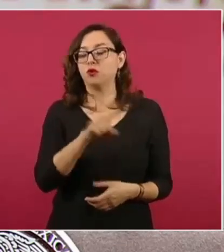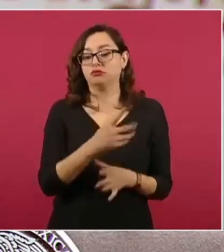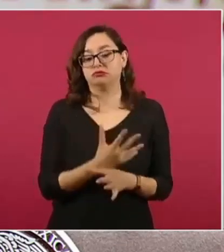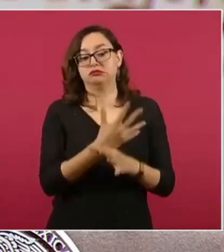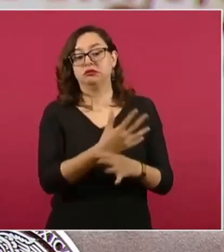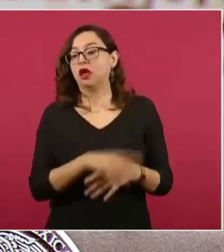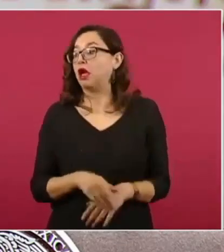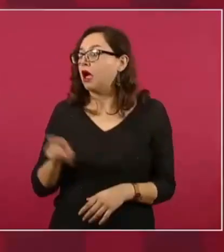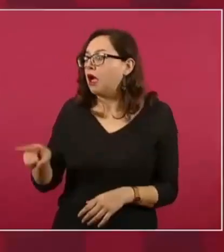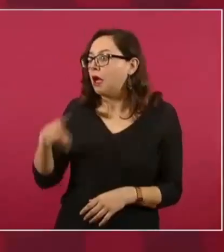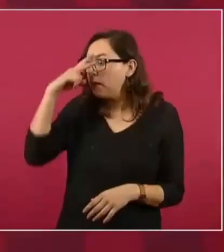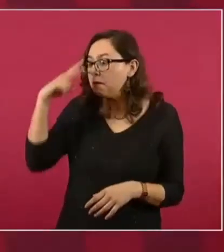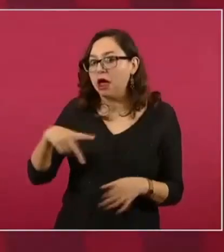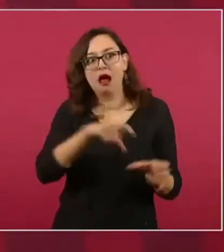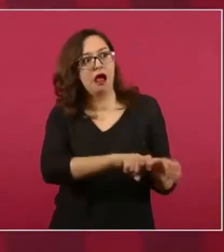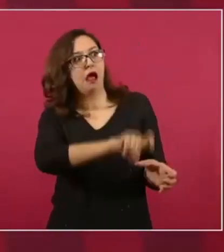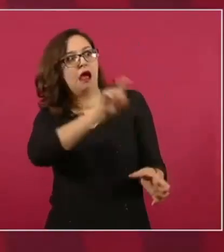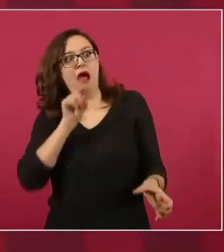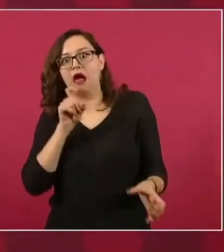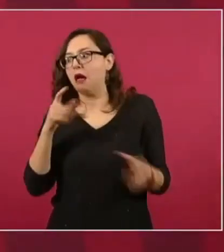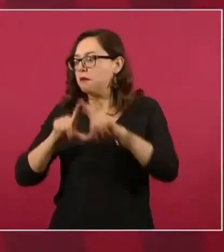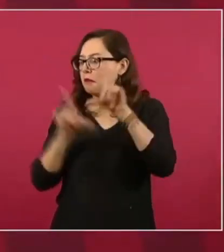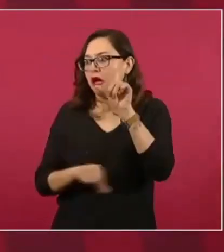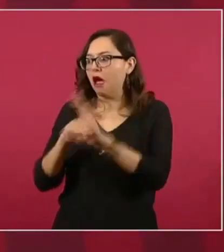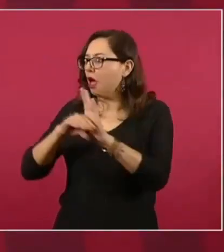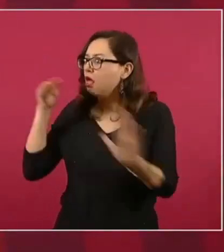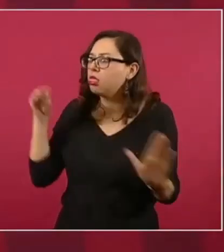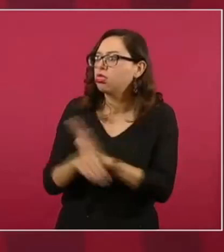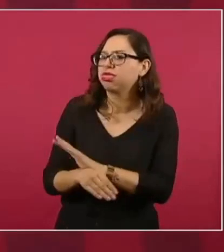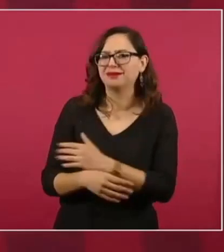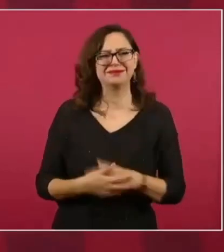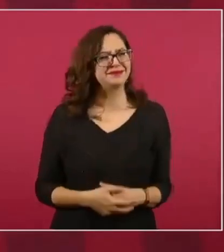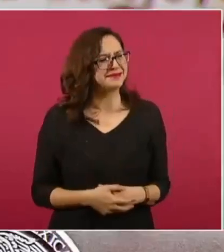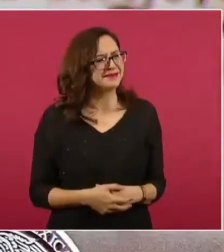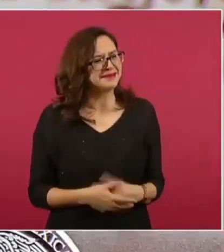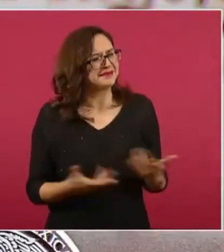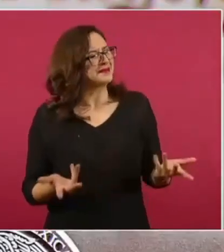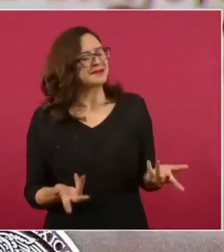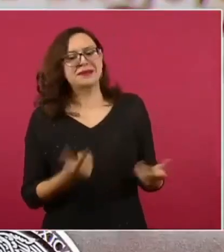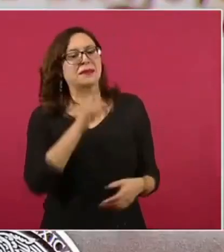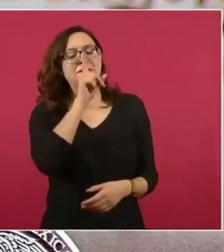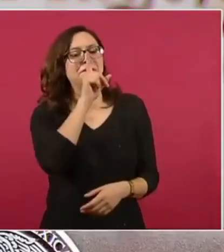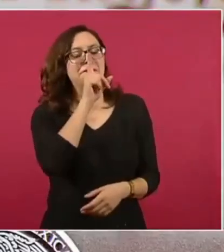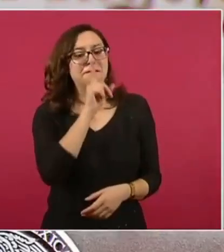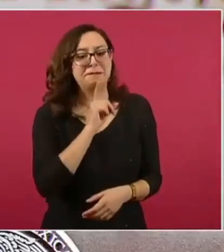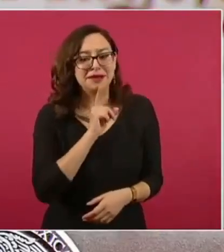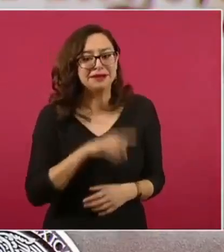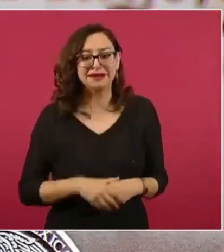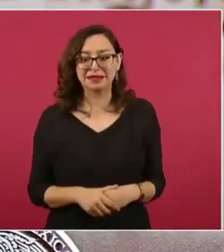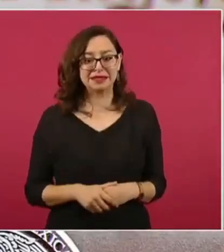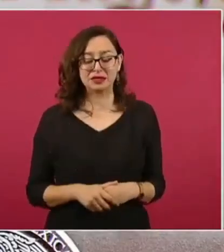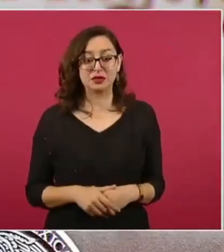dice que se quiere salir del tratado, lo cual no es verdad. Todos a punto de aplaudir que se